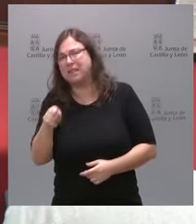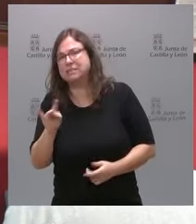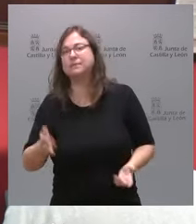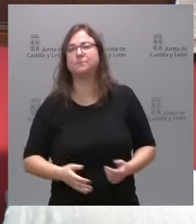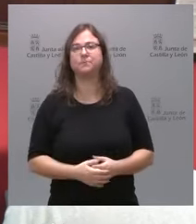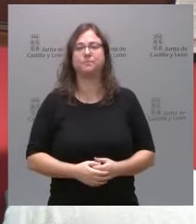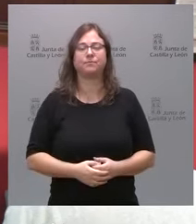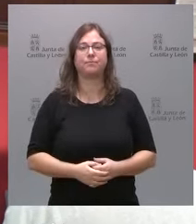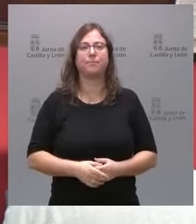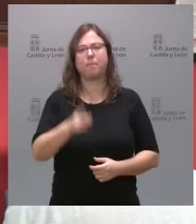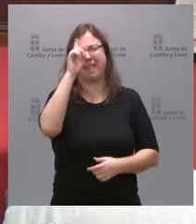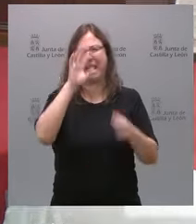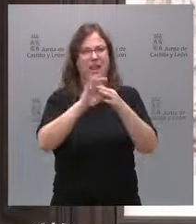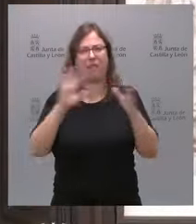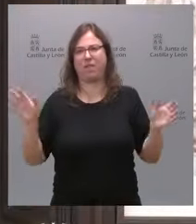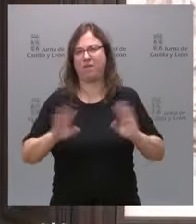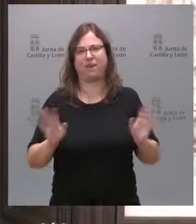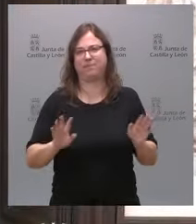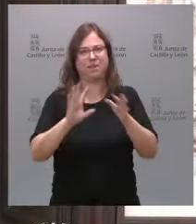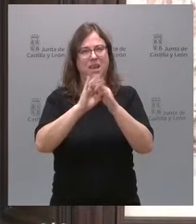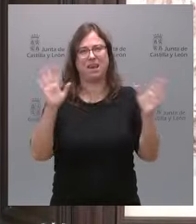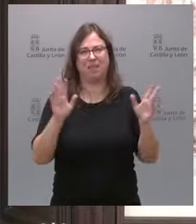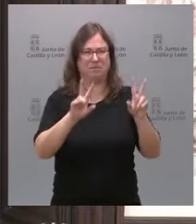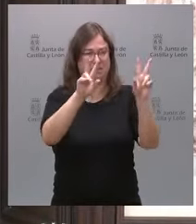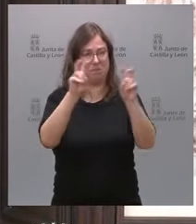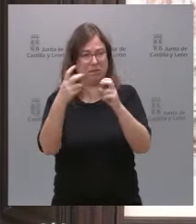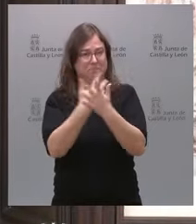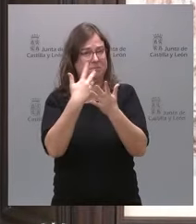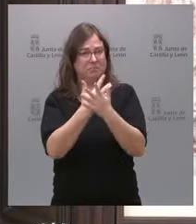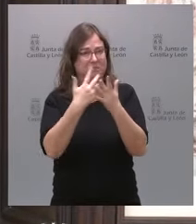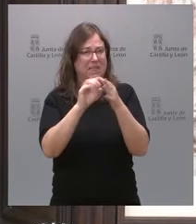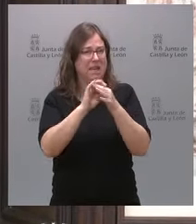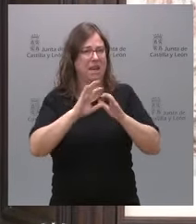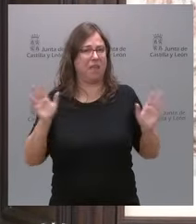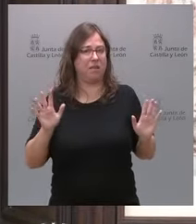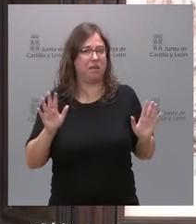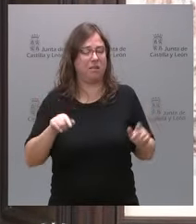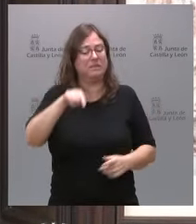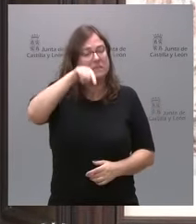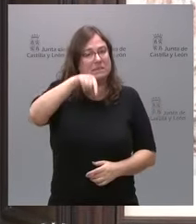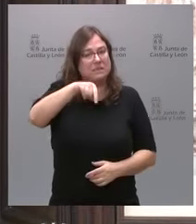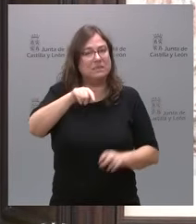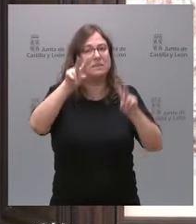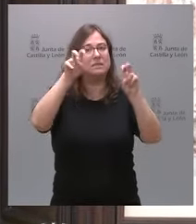Bueno, no tiene nada que ver ninguna de las cuestiones que usted me ha planteado con esta